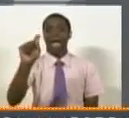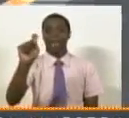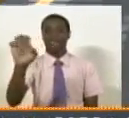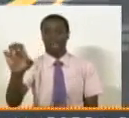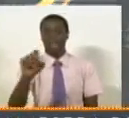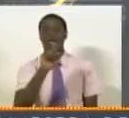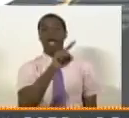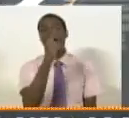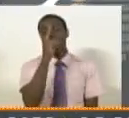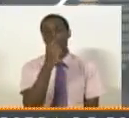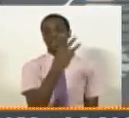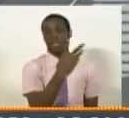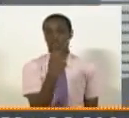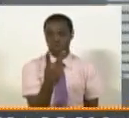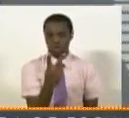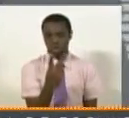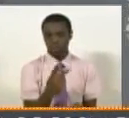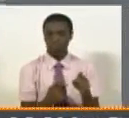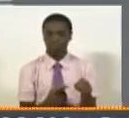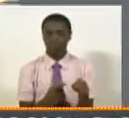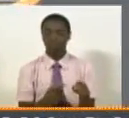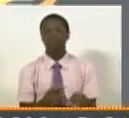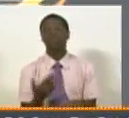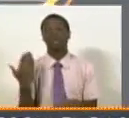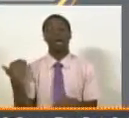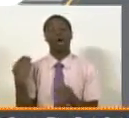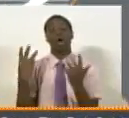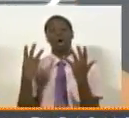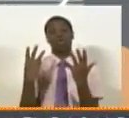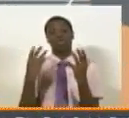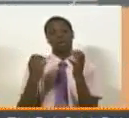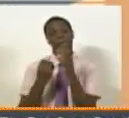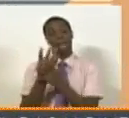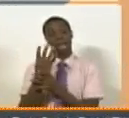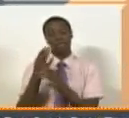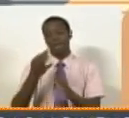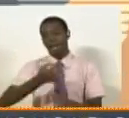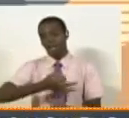y el día 8 de mayo, en horas de la tarde,